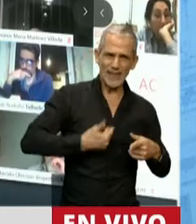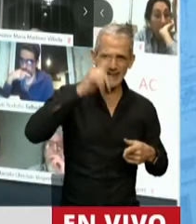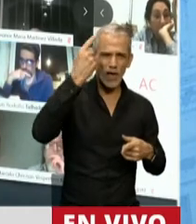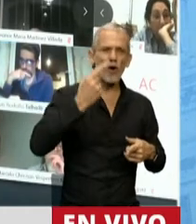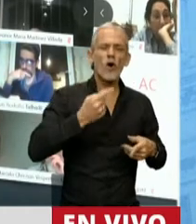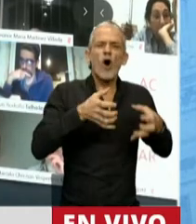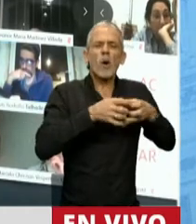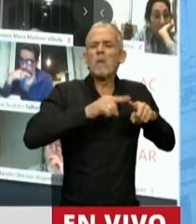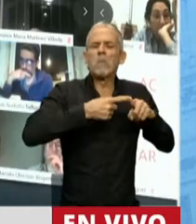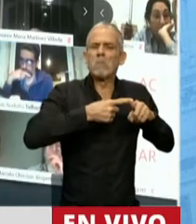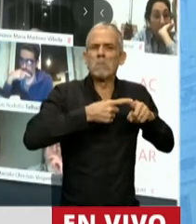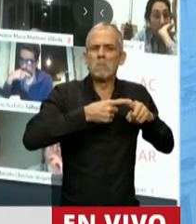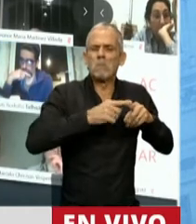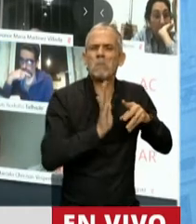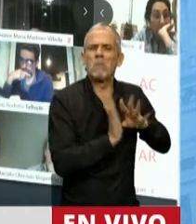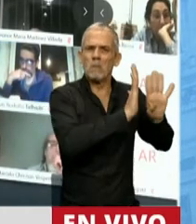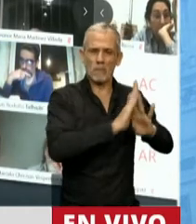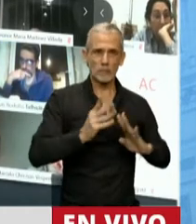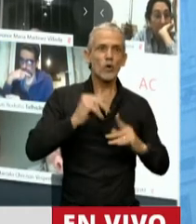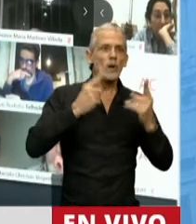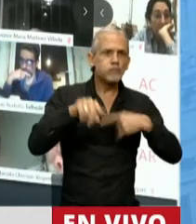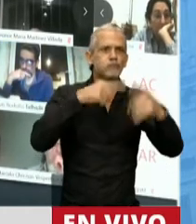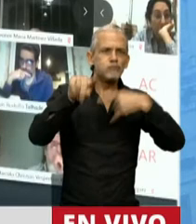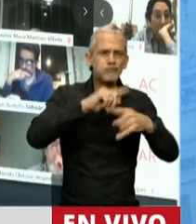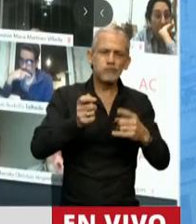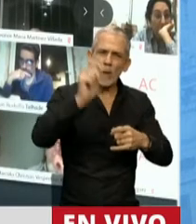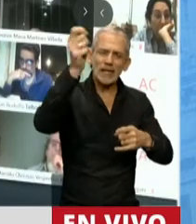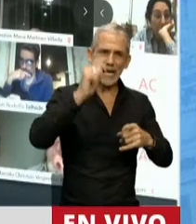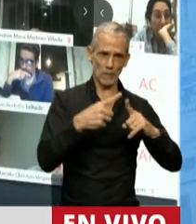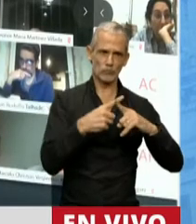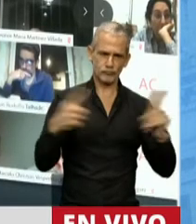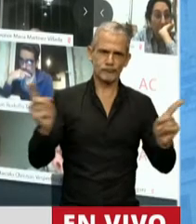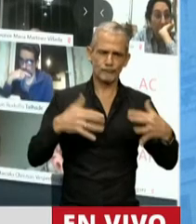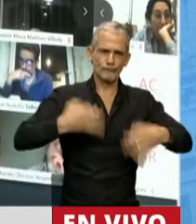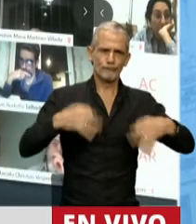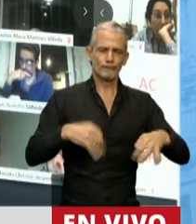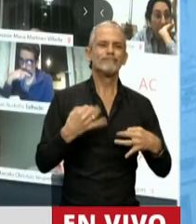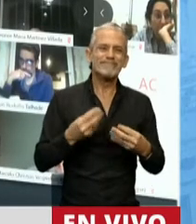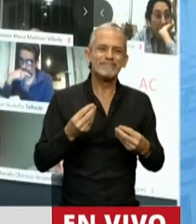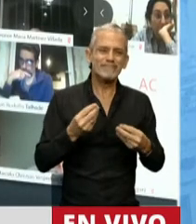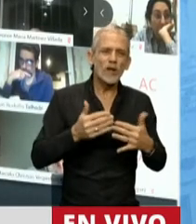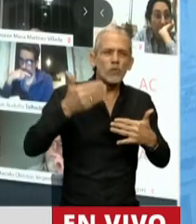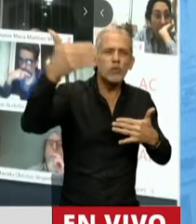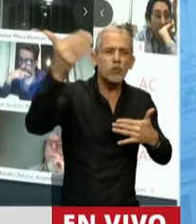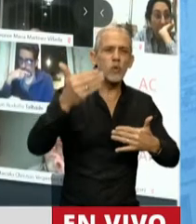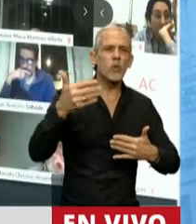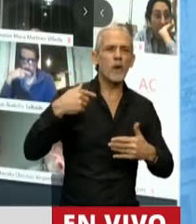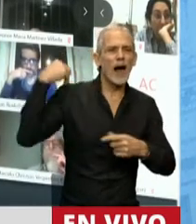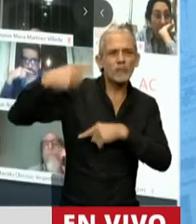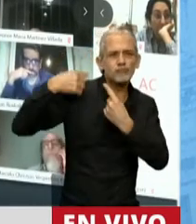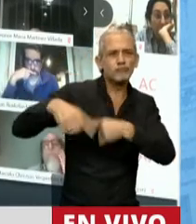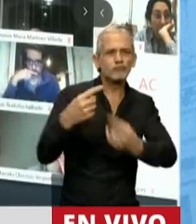gobiernos para transformarse en gestiones efectivas y proyectarse hacia las generaciones futuras.